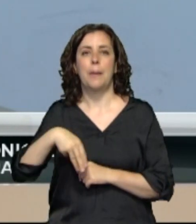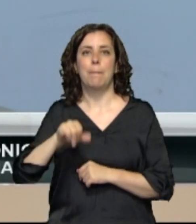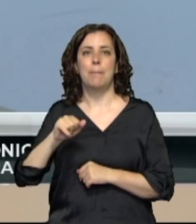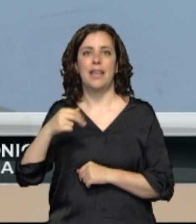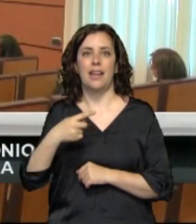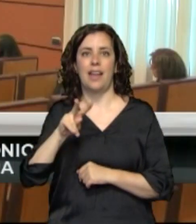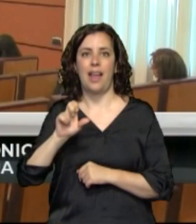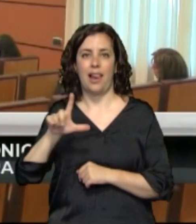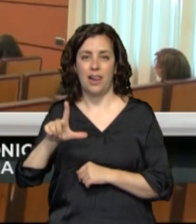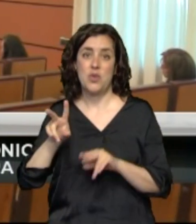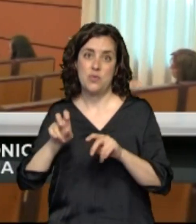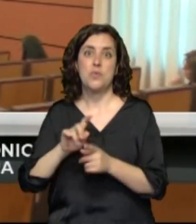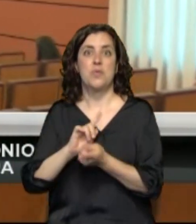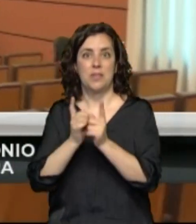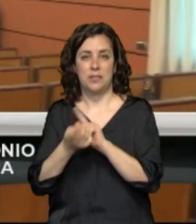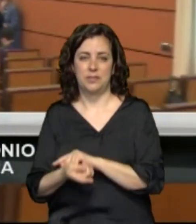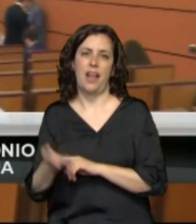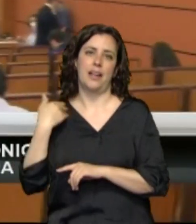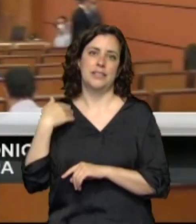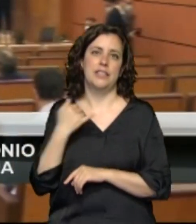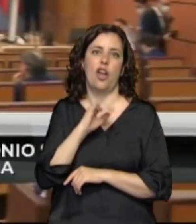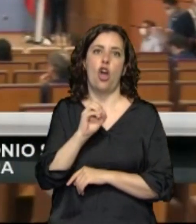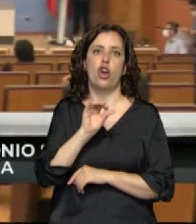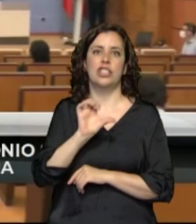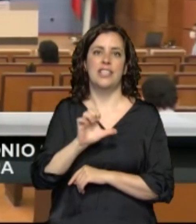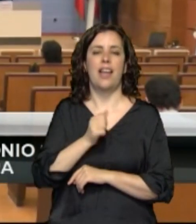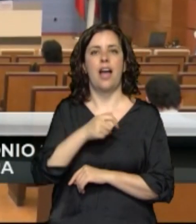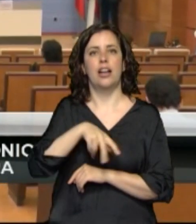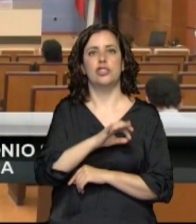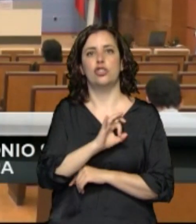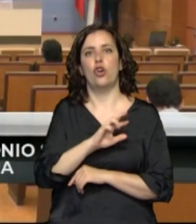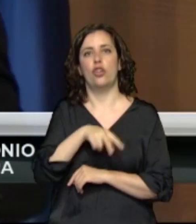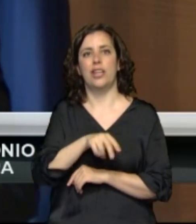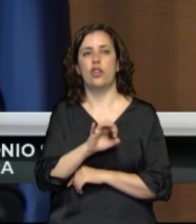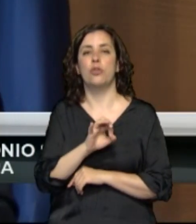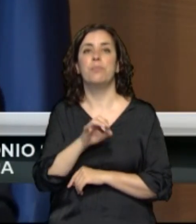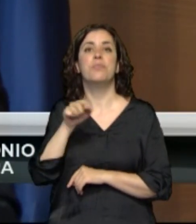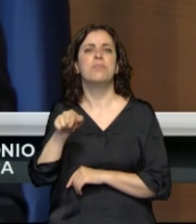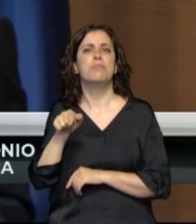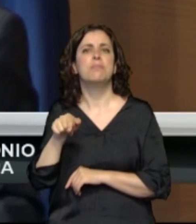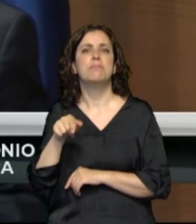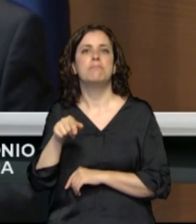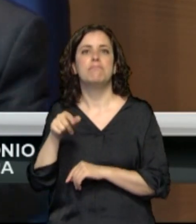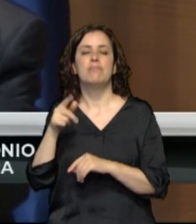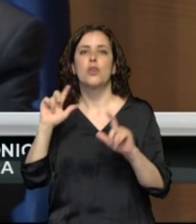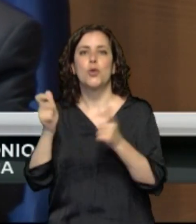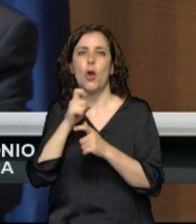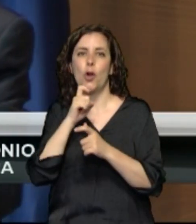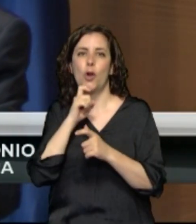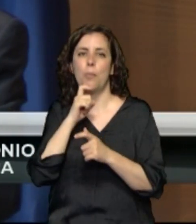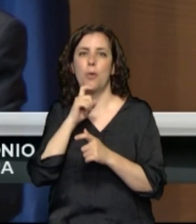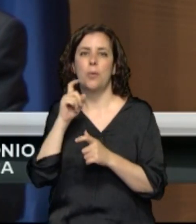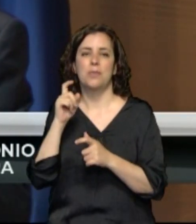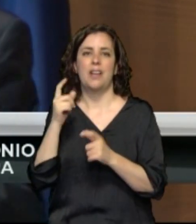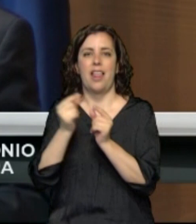organismo y releva del cargo a José Antonio Sarría, un acto celebrado con presencia virtual del presidente de la COE, Antonio Garamendi,